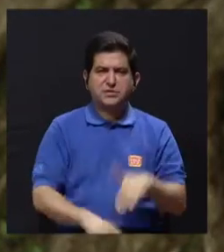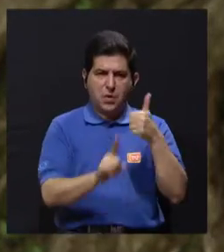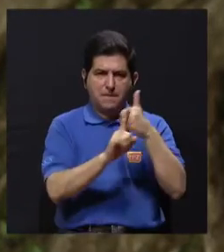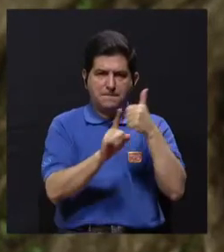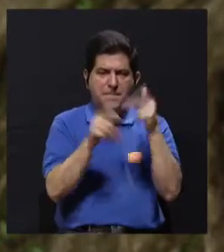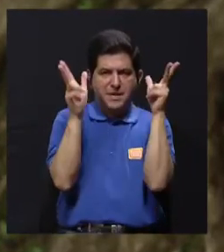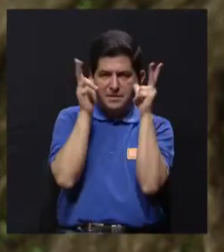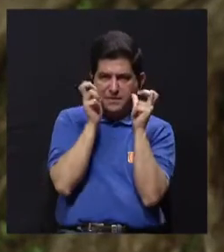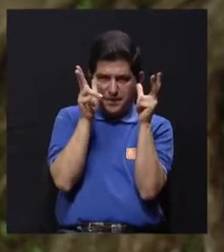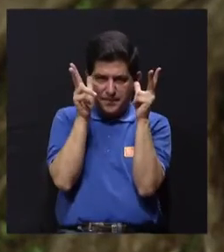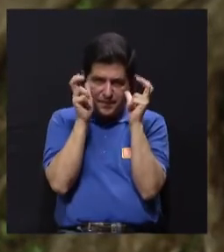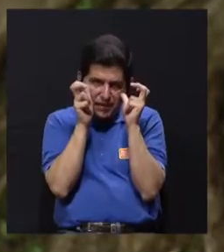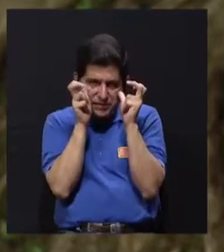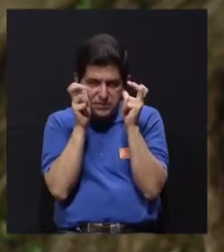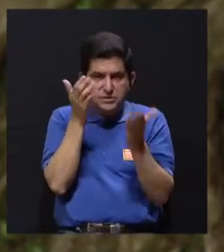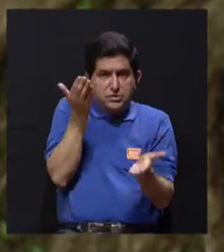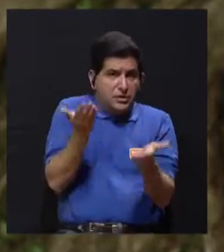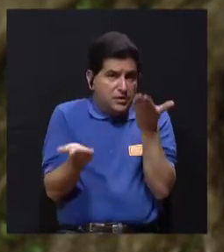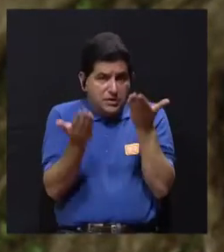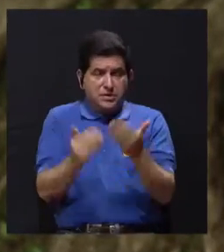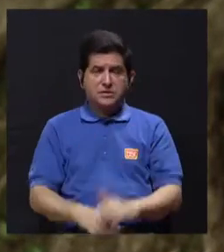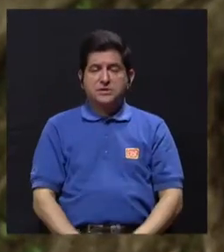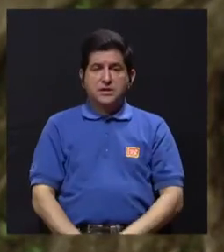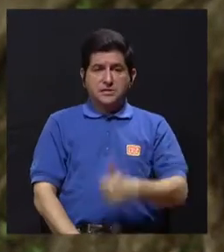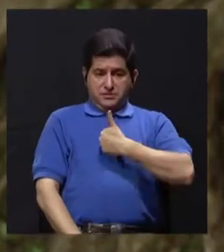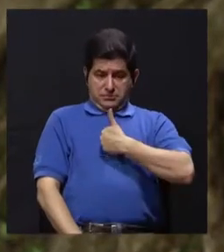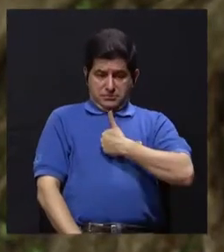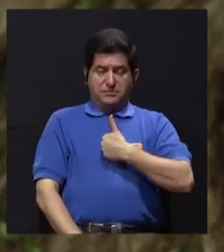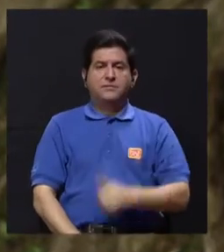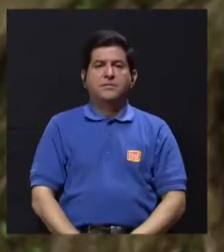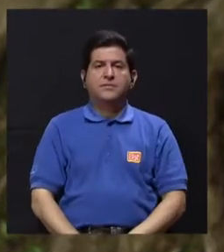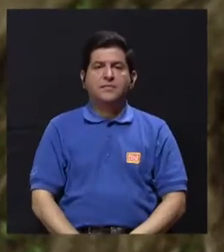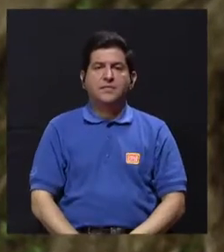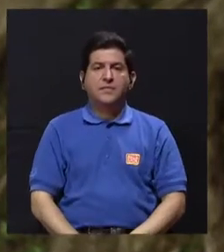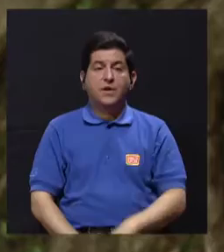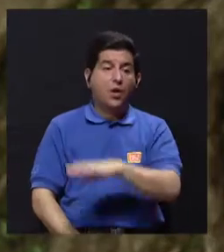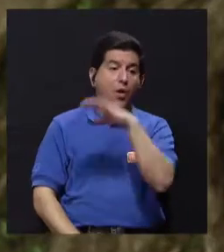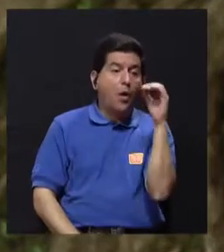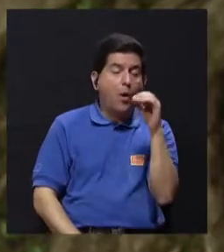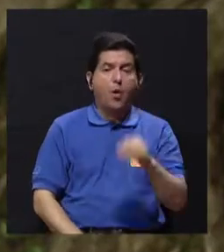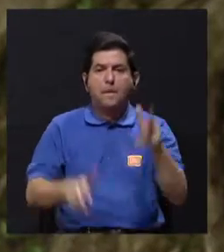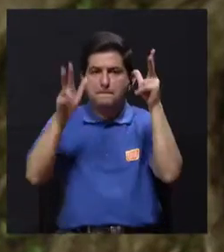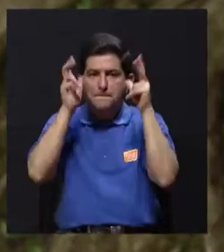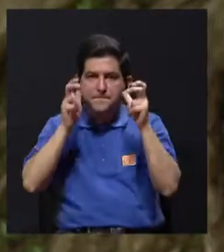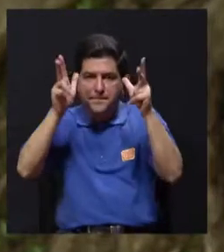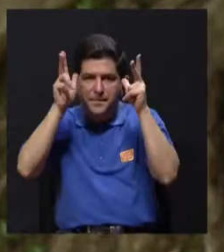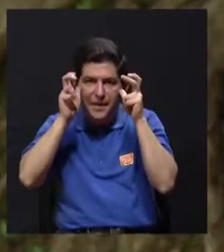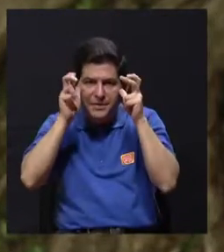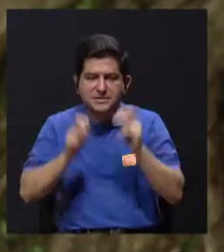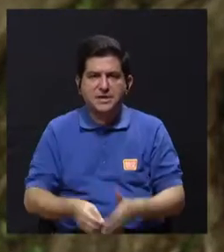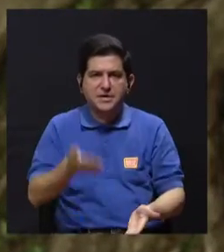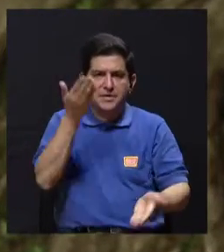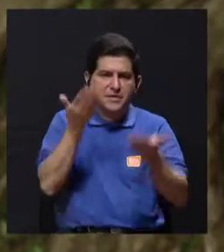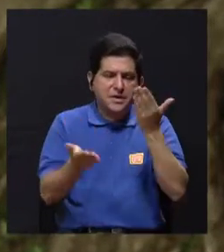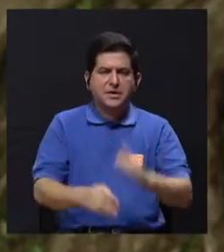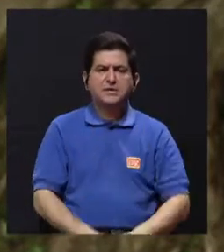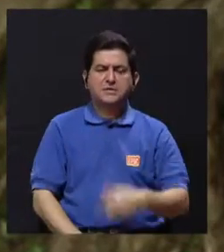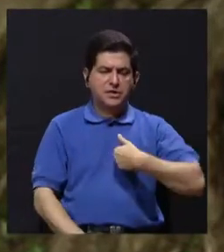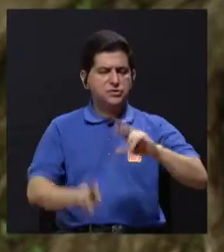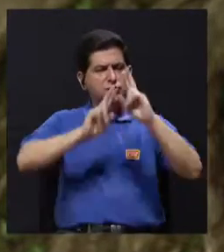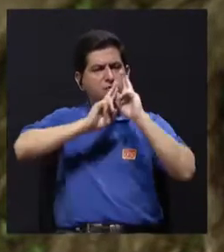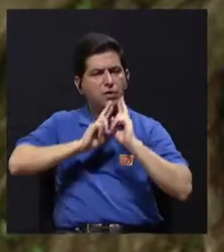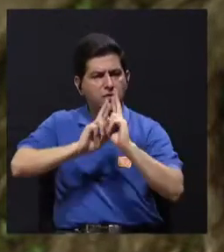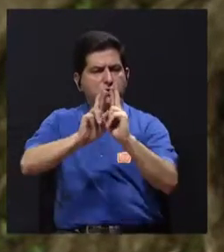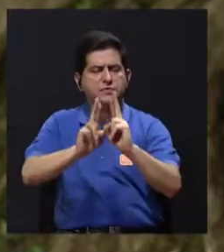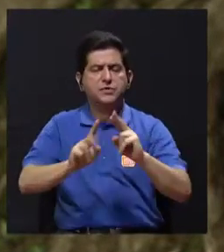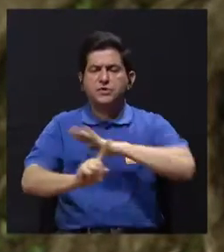con la misma percepción de uno, ¿verdad? La autopercepción o con la percepción de cómo